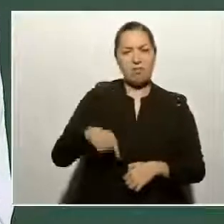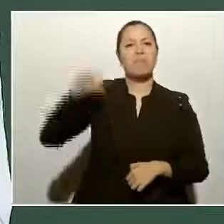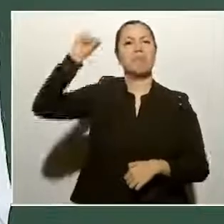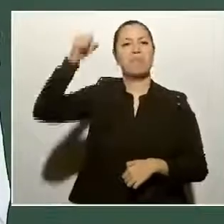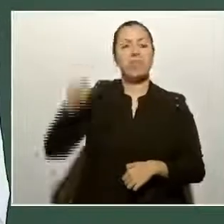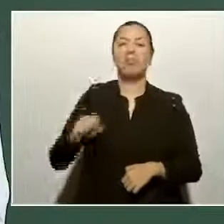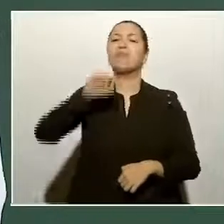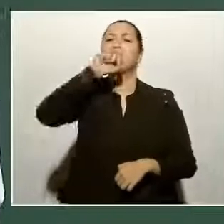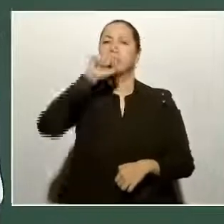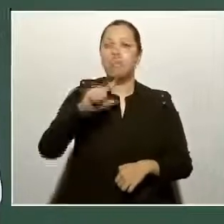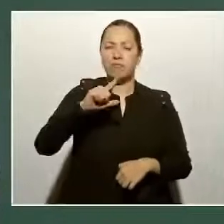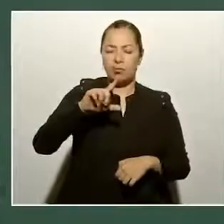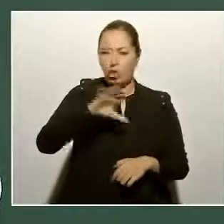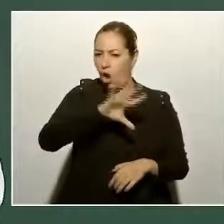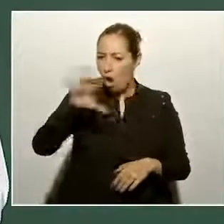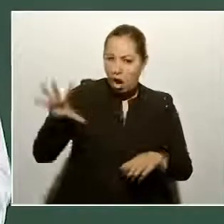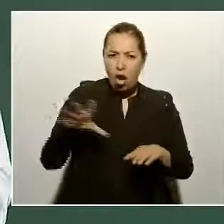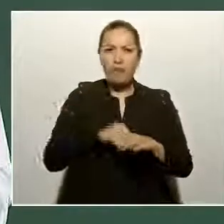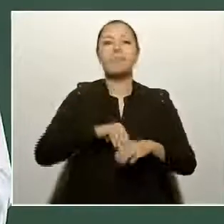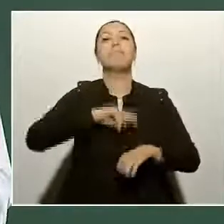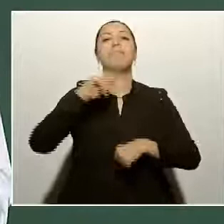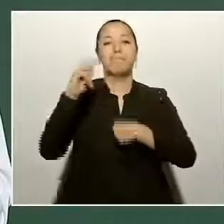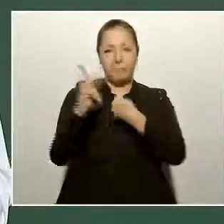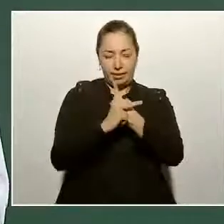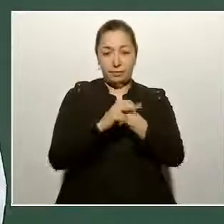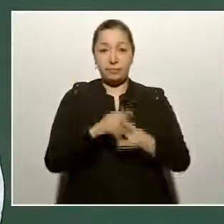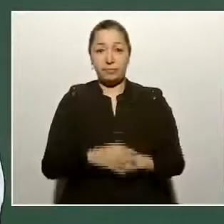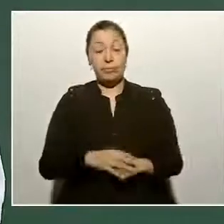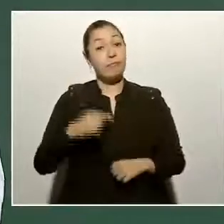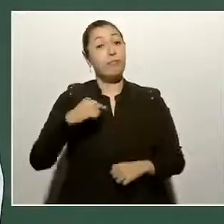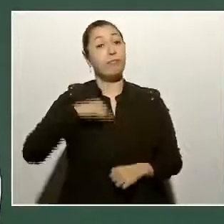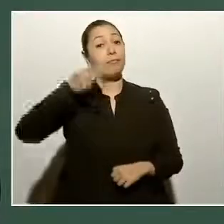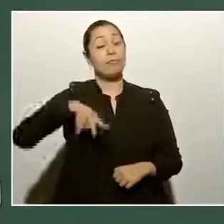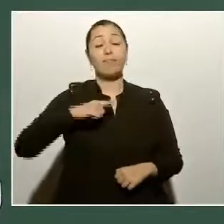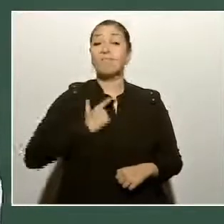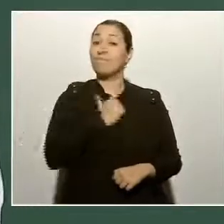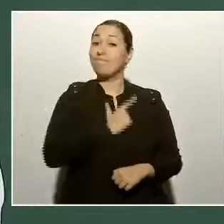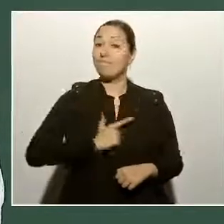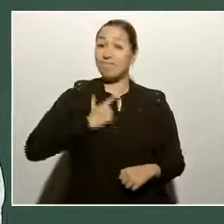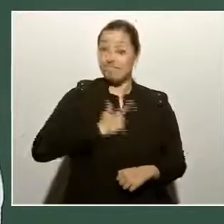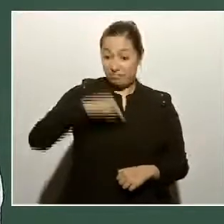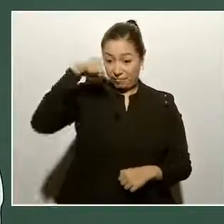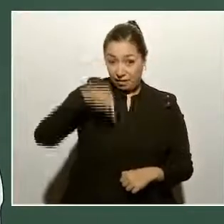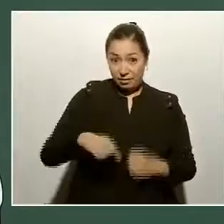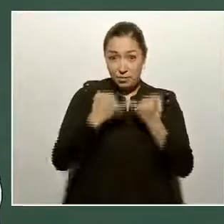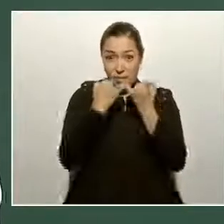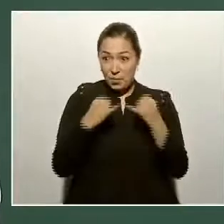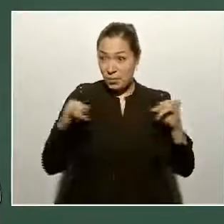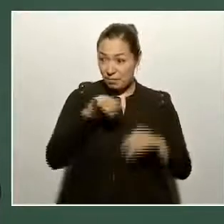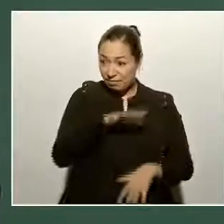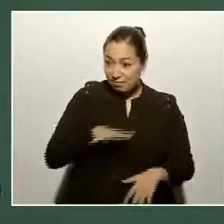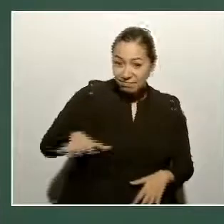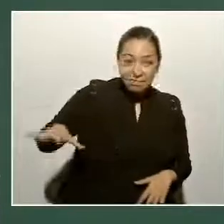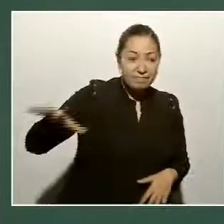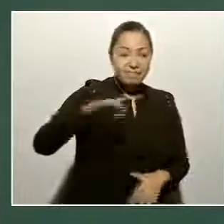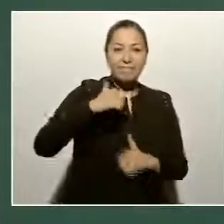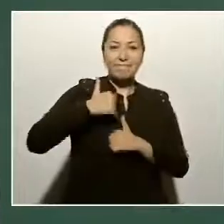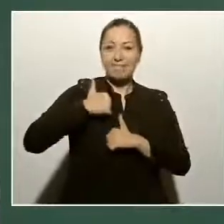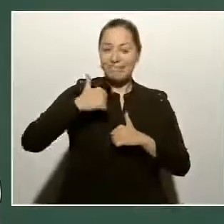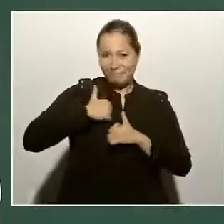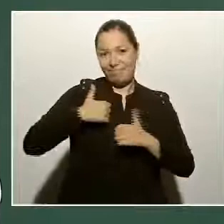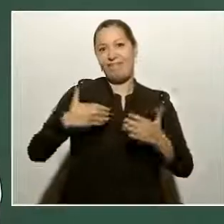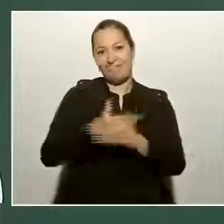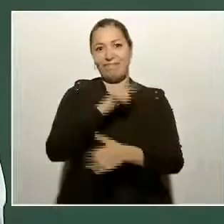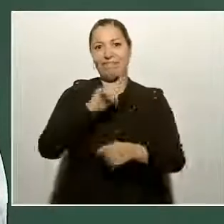gusto estar aquí, la inauguración de estas instalaciones de la Guardia Nacional, como